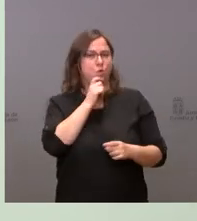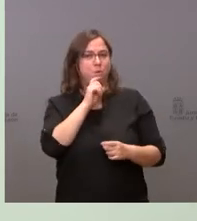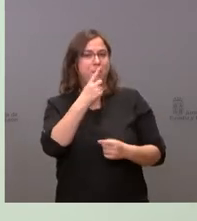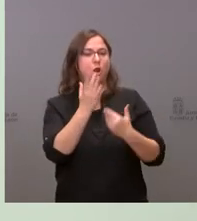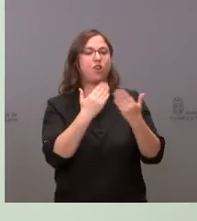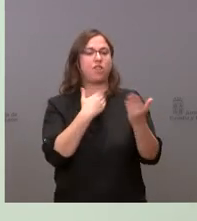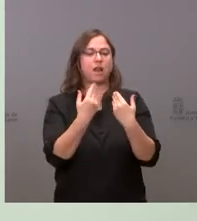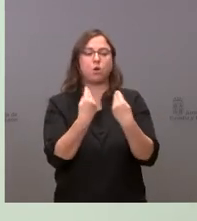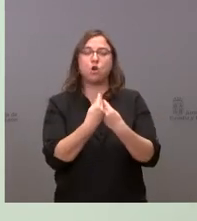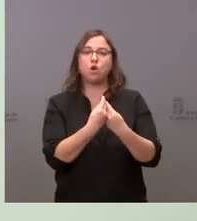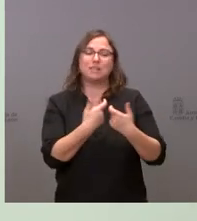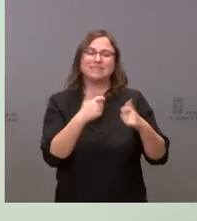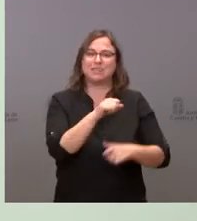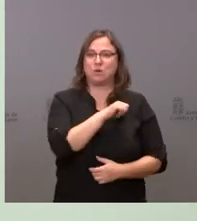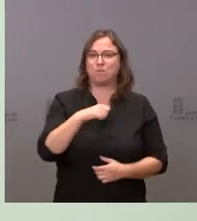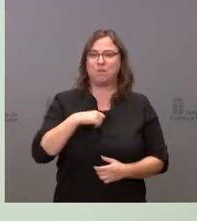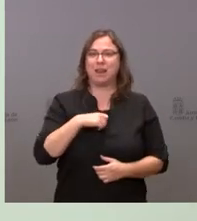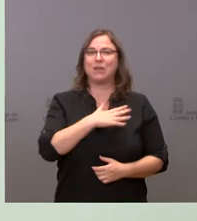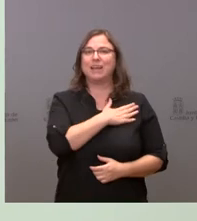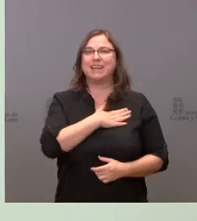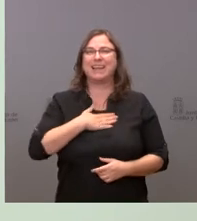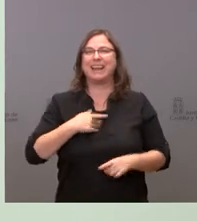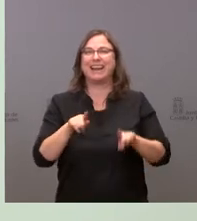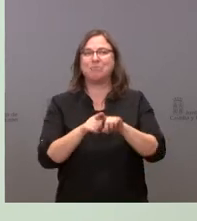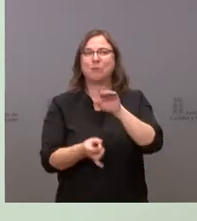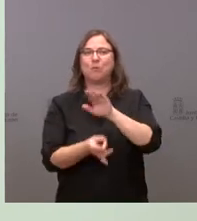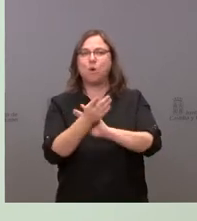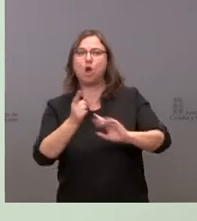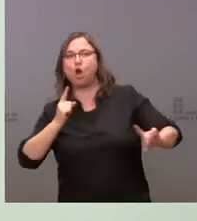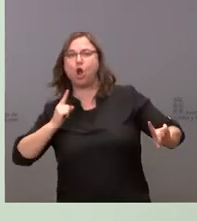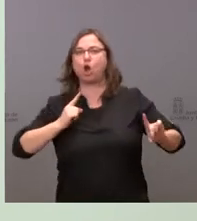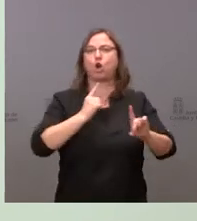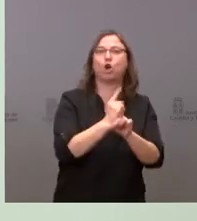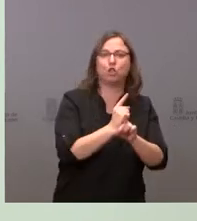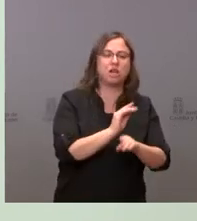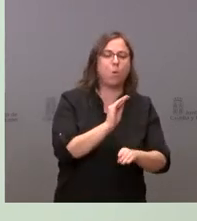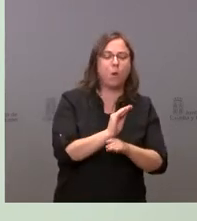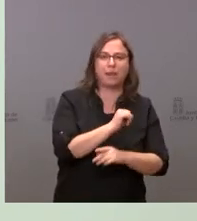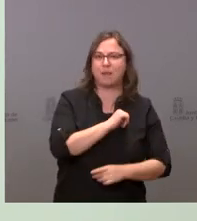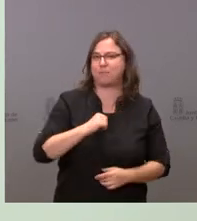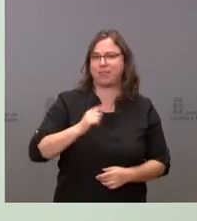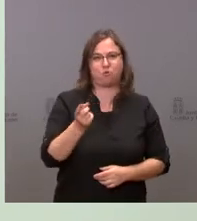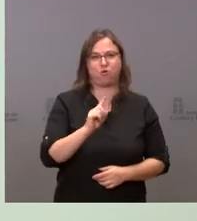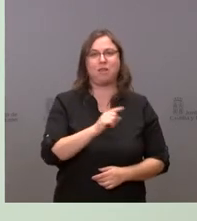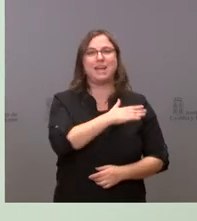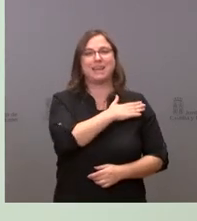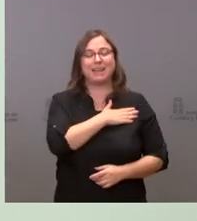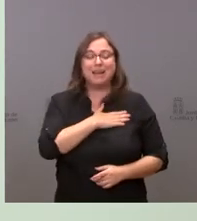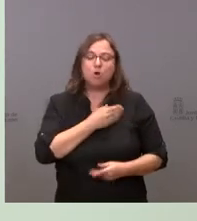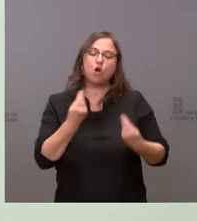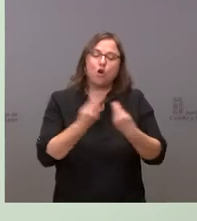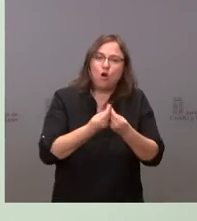propio sector privado, porque no se trata de hacer algo contra las guarderías existentes, sino con las